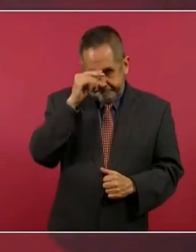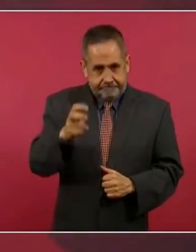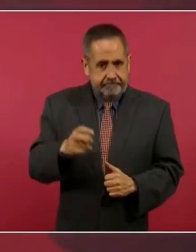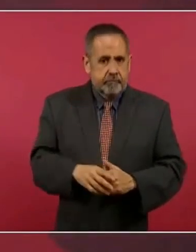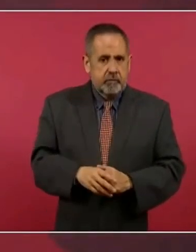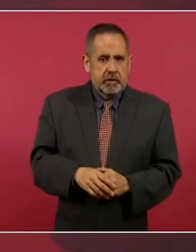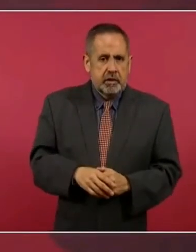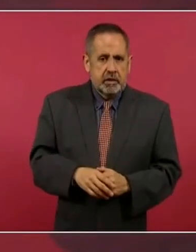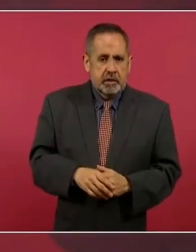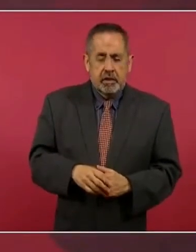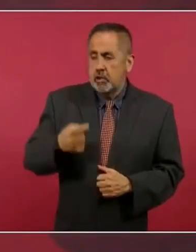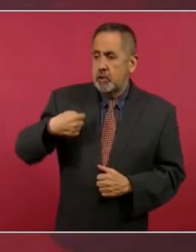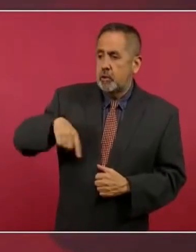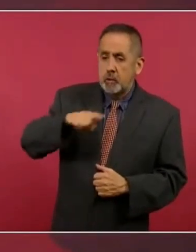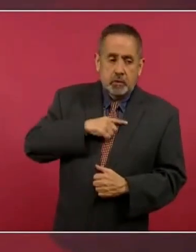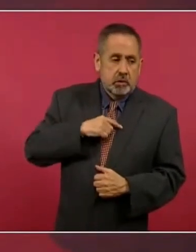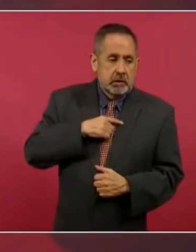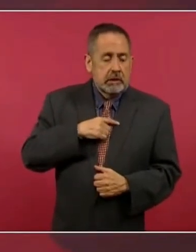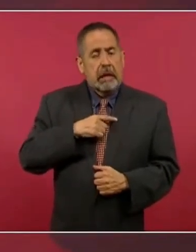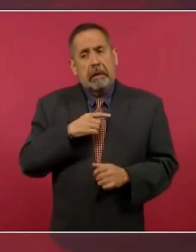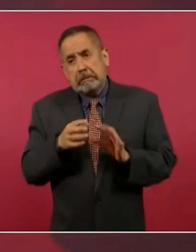que nos vamos a estar quejando